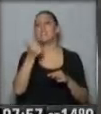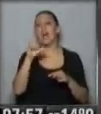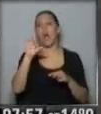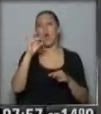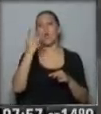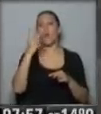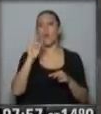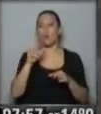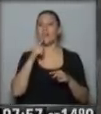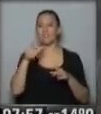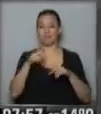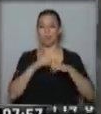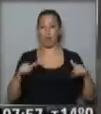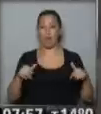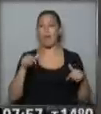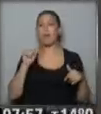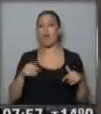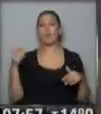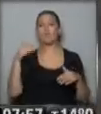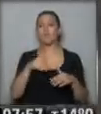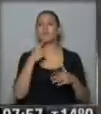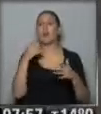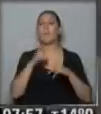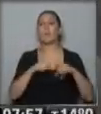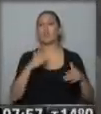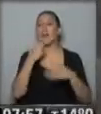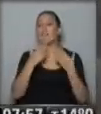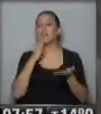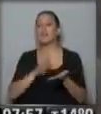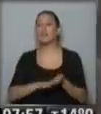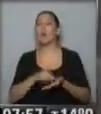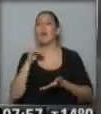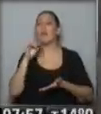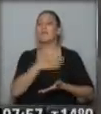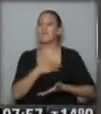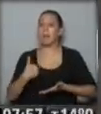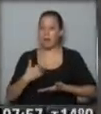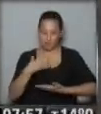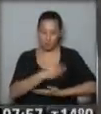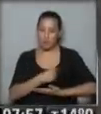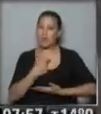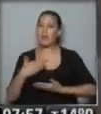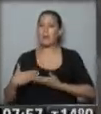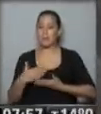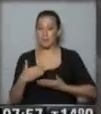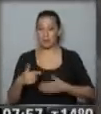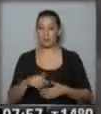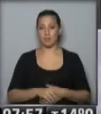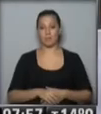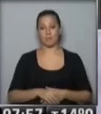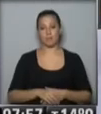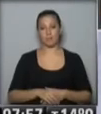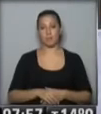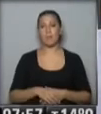Luisa Ajeitos. Un lujo tenerla hoy en el programa hablando sobre la lactancia materna. No se pierdan hoy de 10 a 11 Red de Salud.